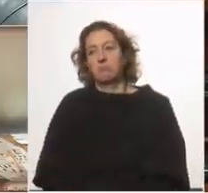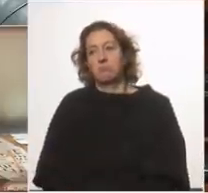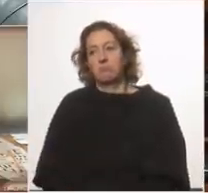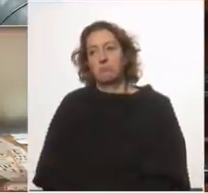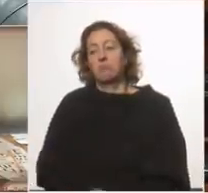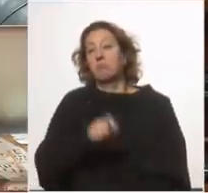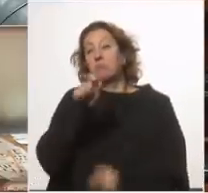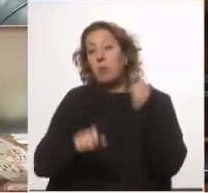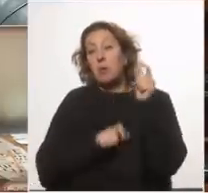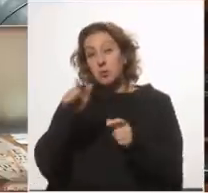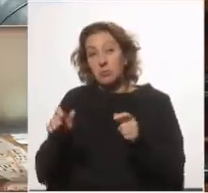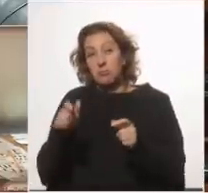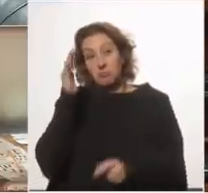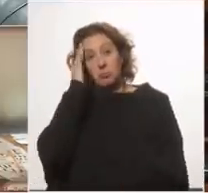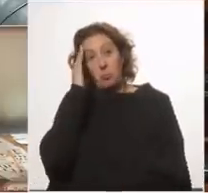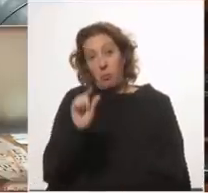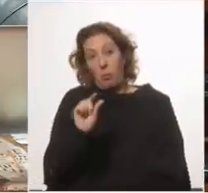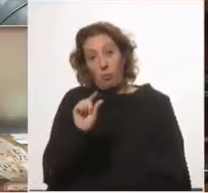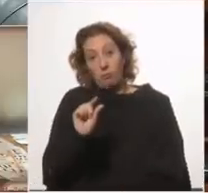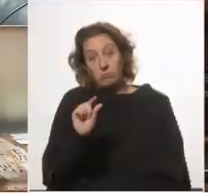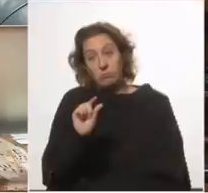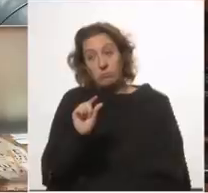la población se enteró poco de las cosas